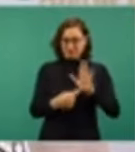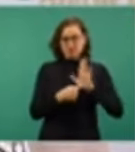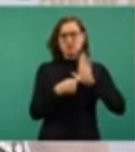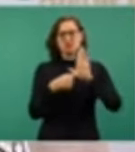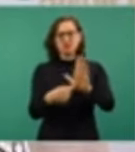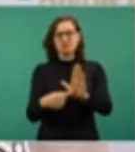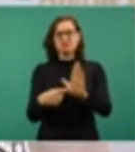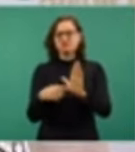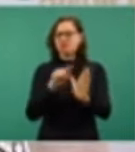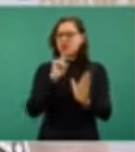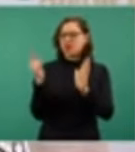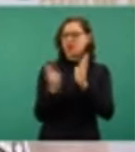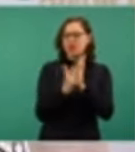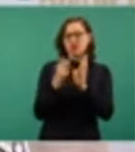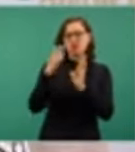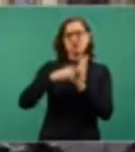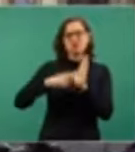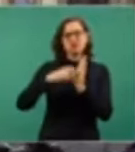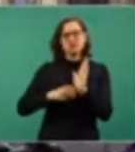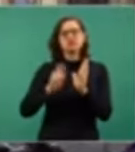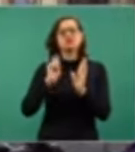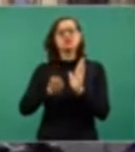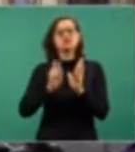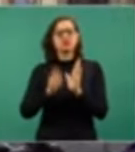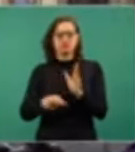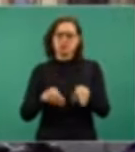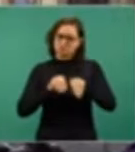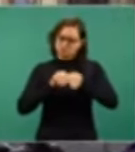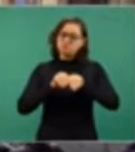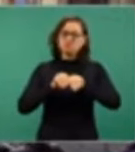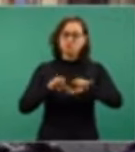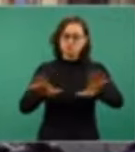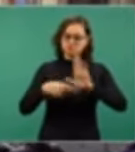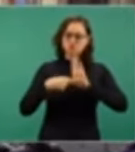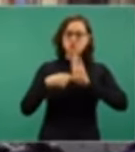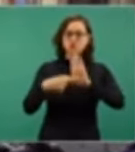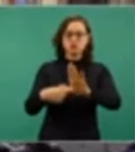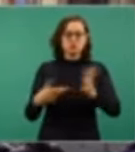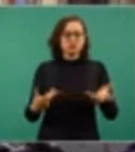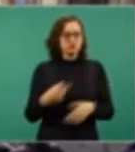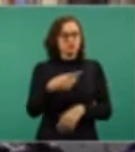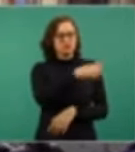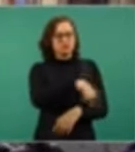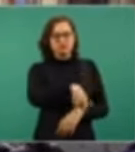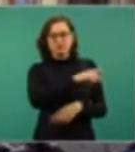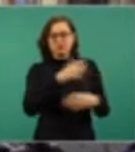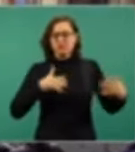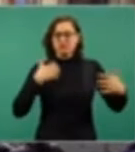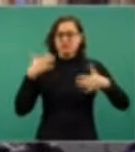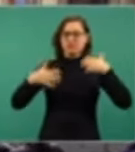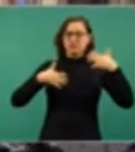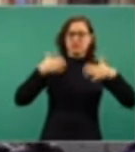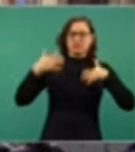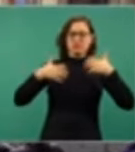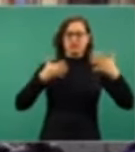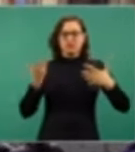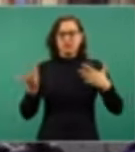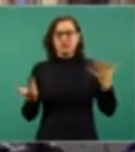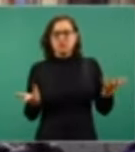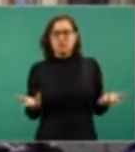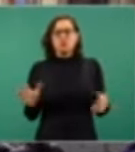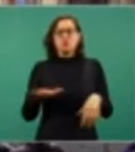famosa reforma energética que tanto defiende, como si fuera la palacea, como si fuera